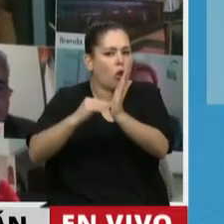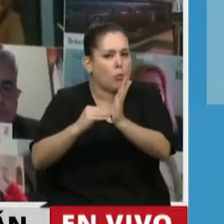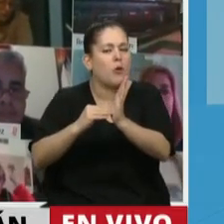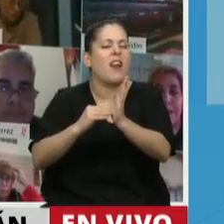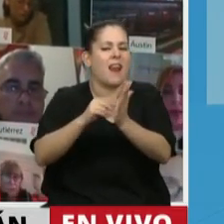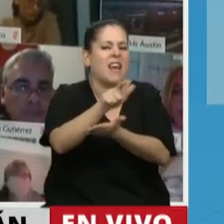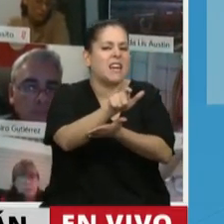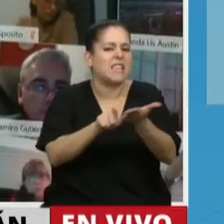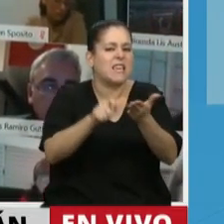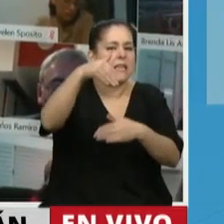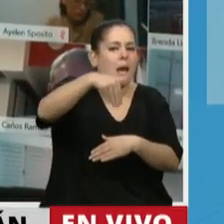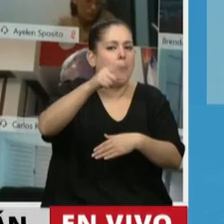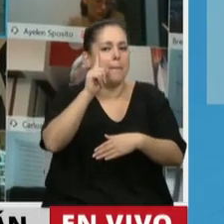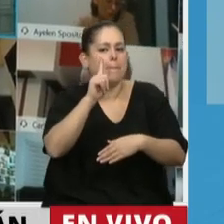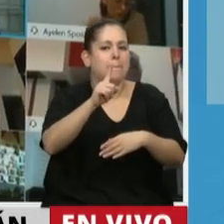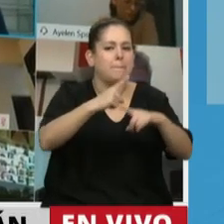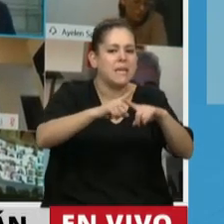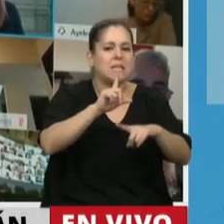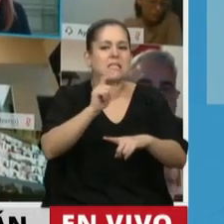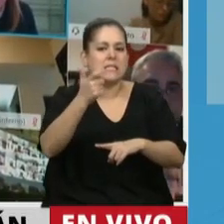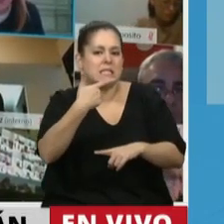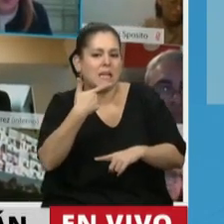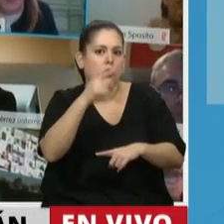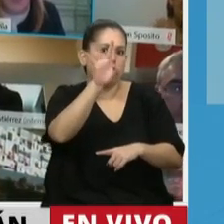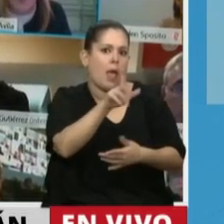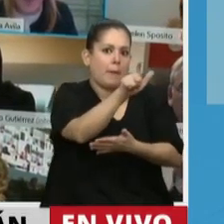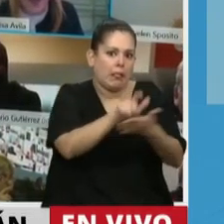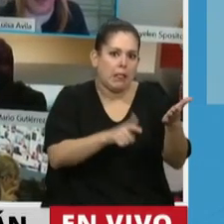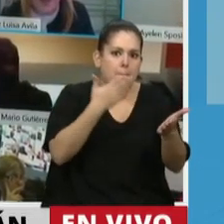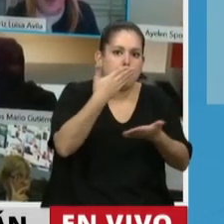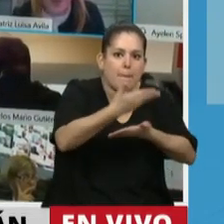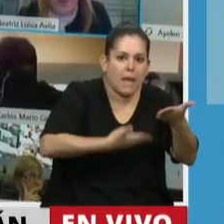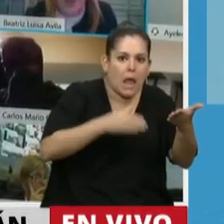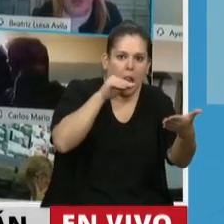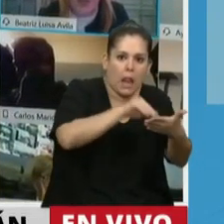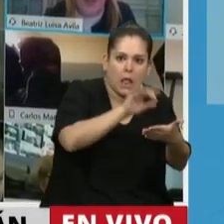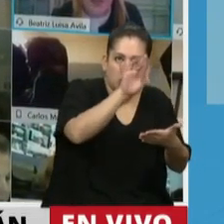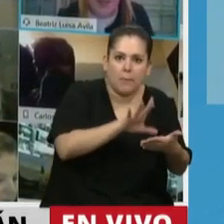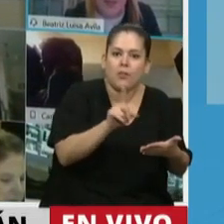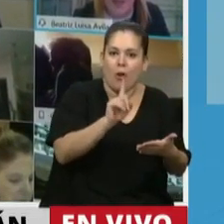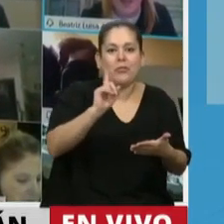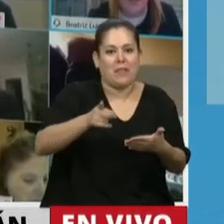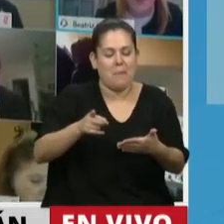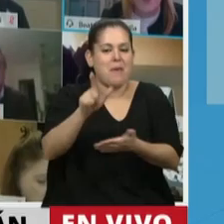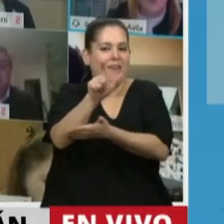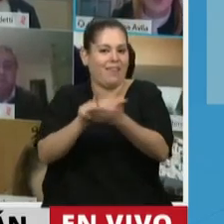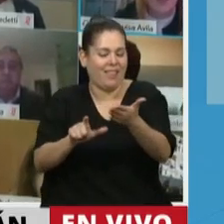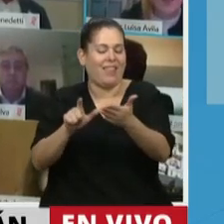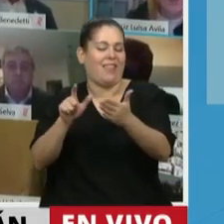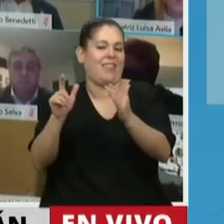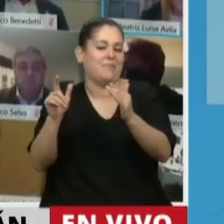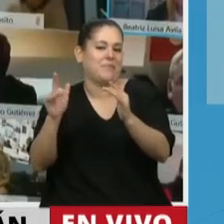mixtas, no dejar de lado la de papel, si bien ponemos recetas digitales, pero no dejar de lado la papel porque